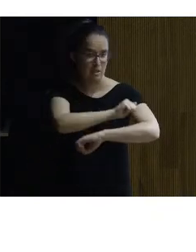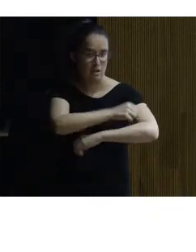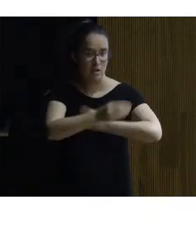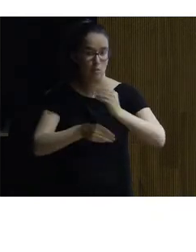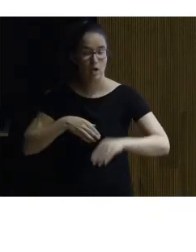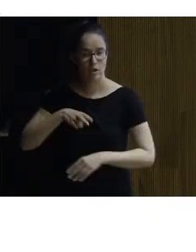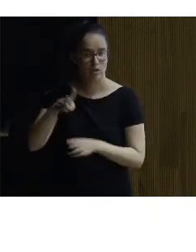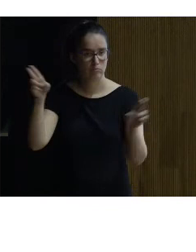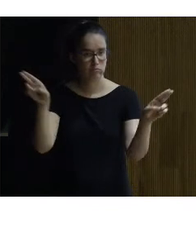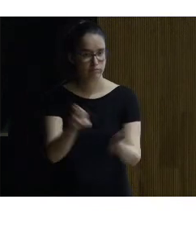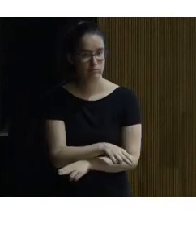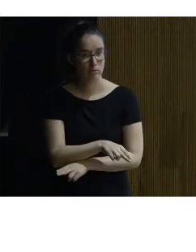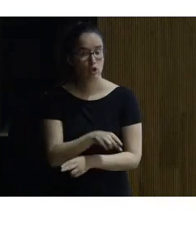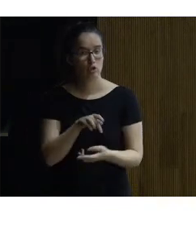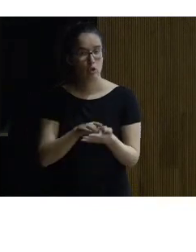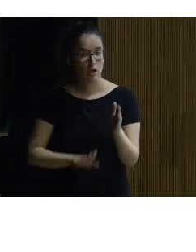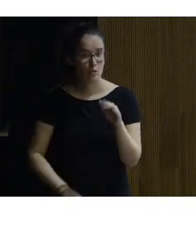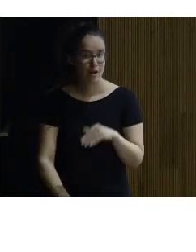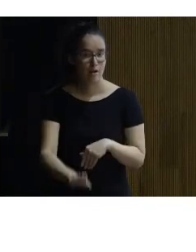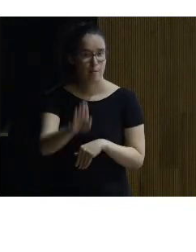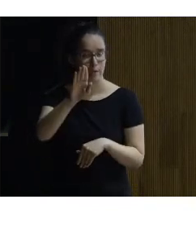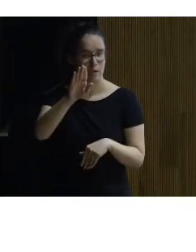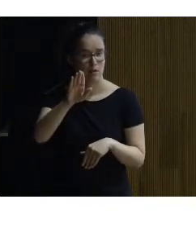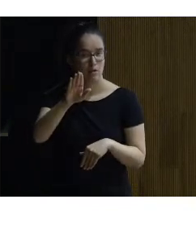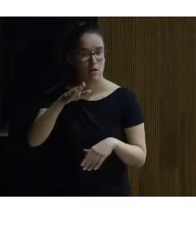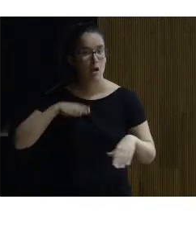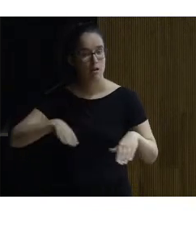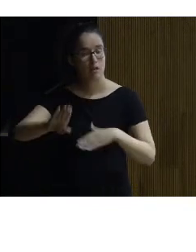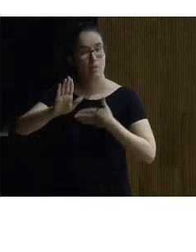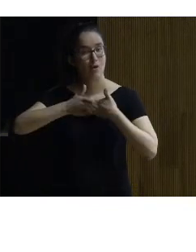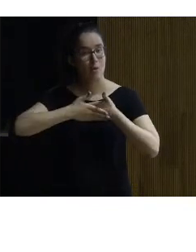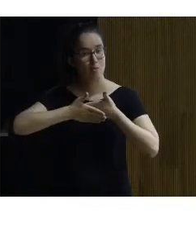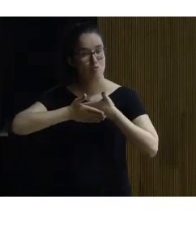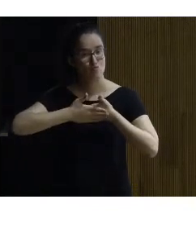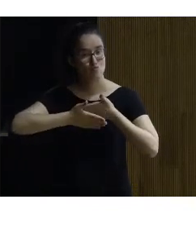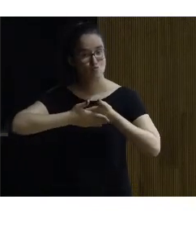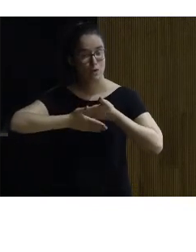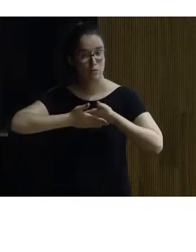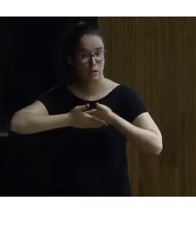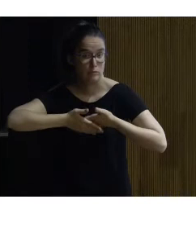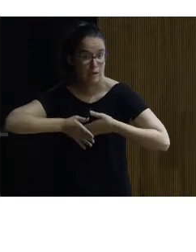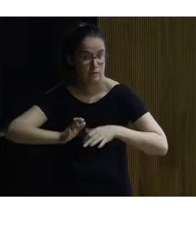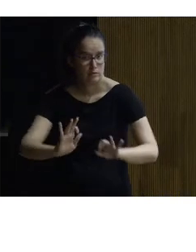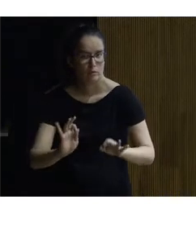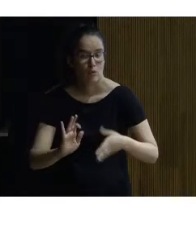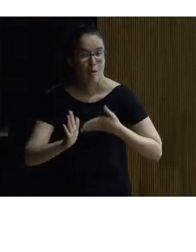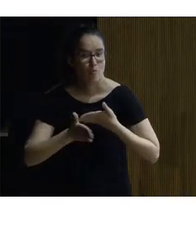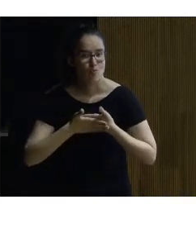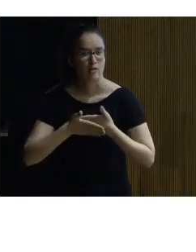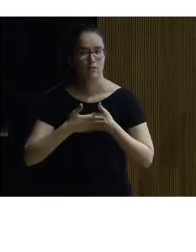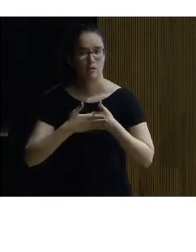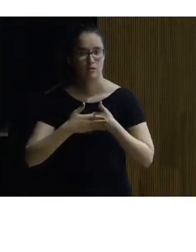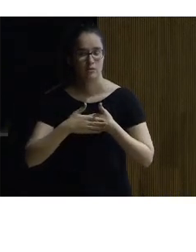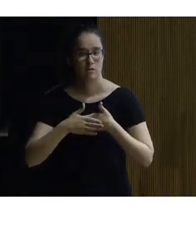escalinata colocar una rampa entrar por la puerta que es eso no puede ser para mí ¿no? una puerta que tiene una